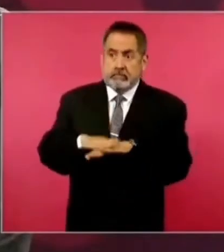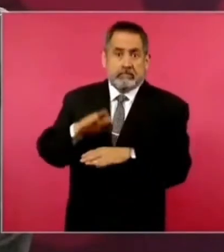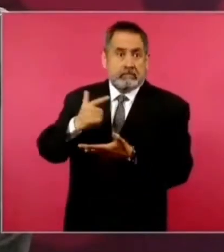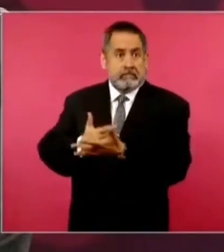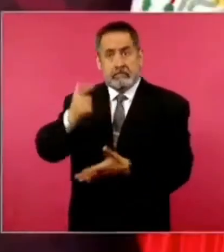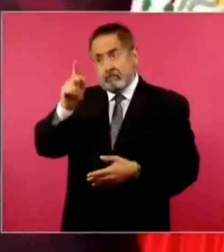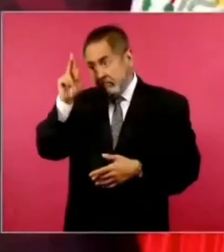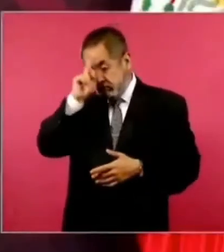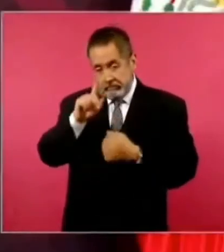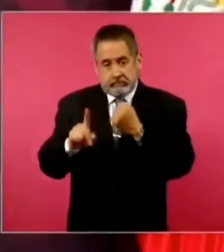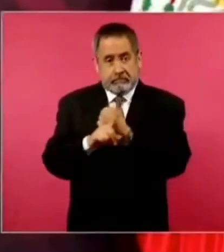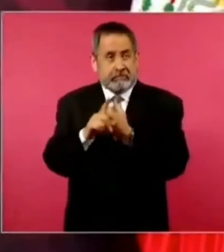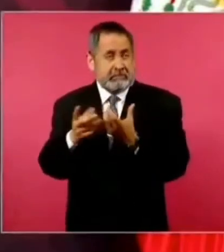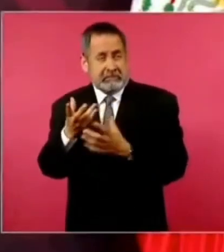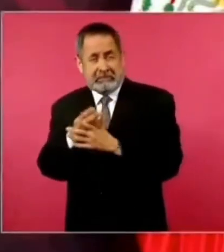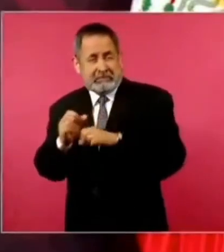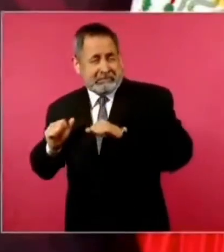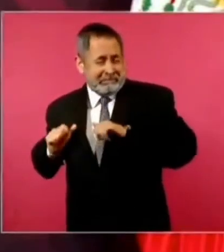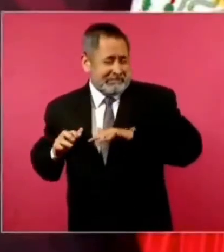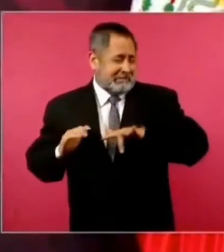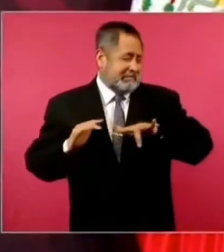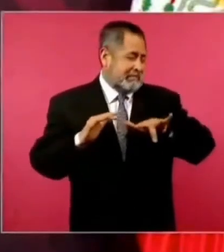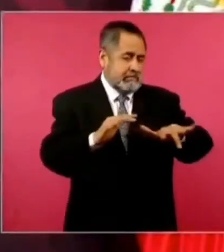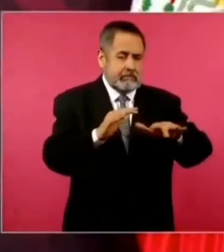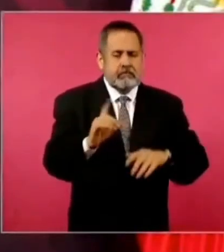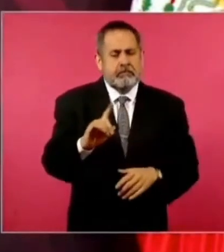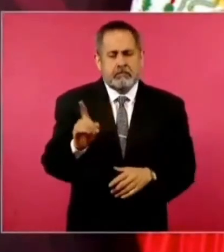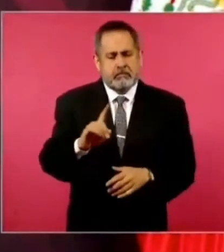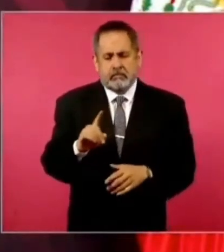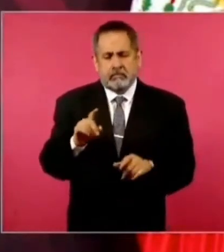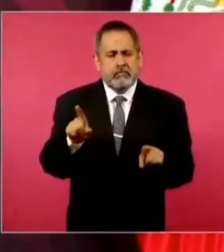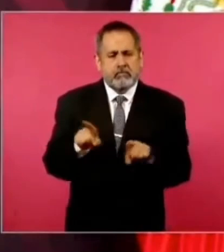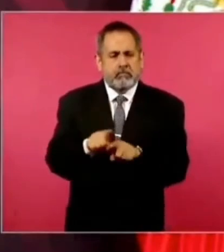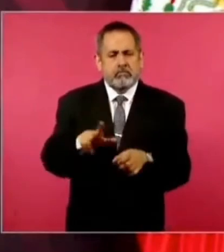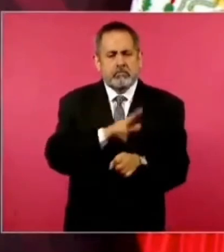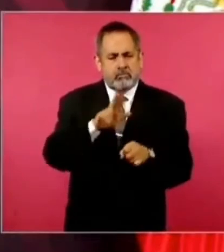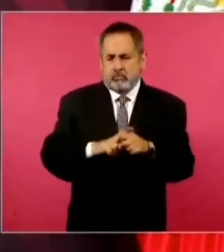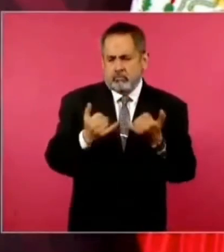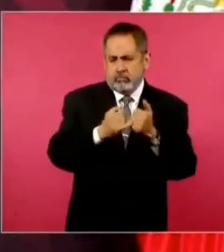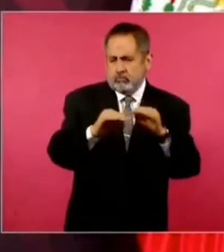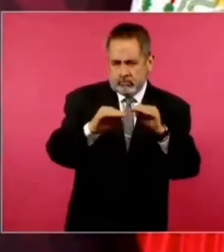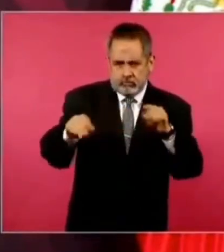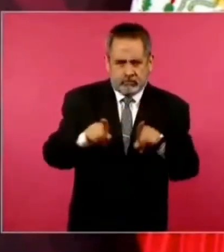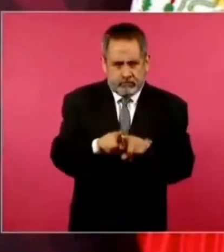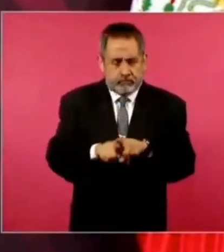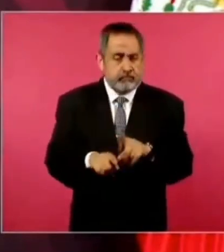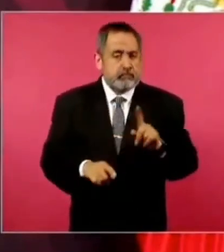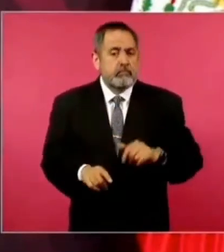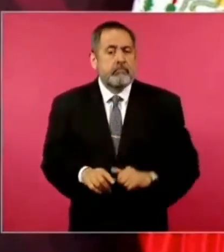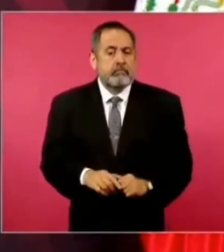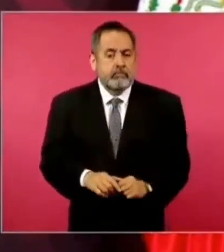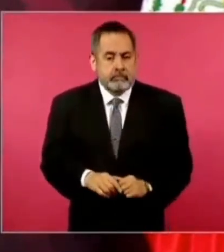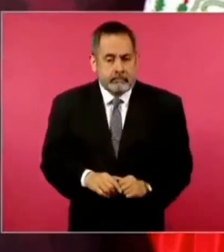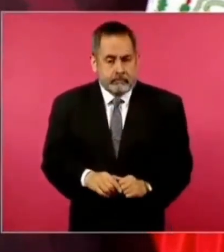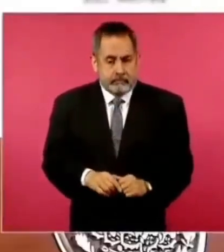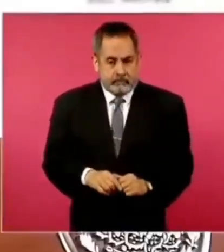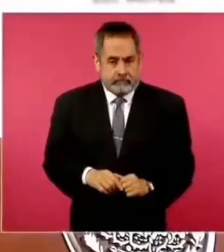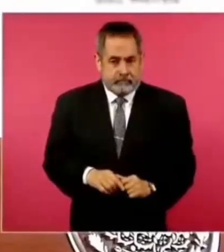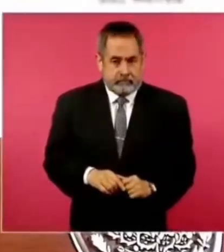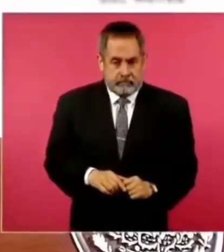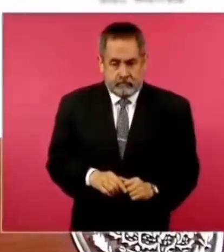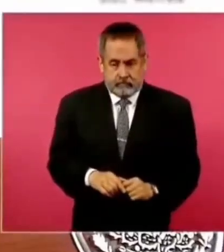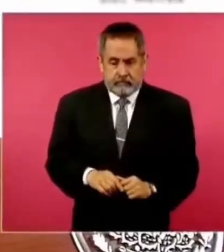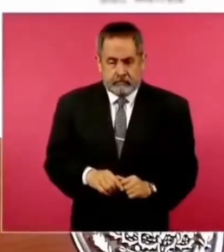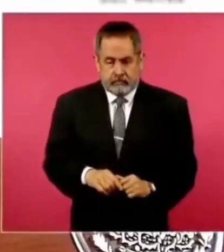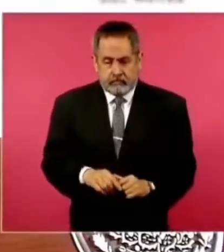flujos migratorios. Y donde tenemos más